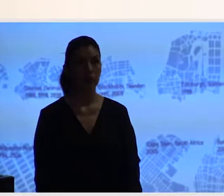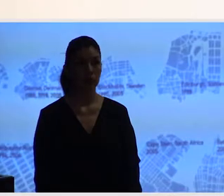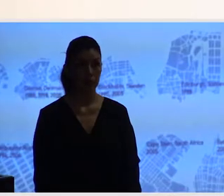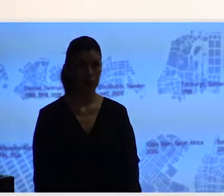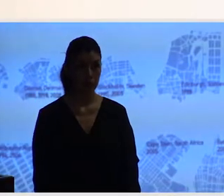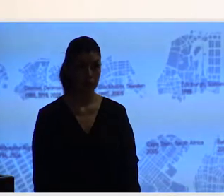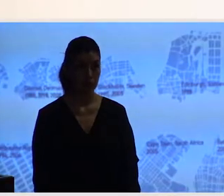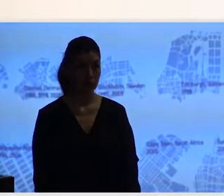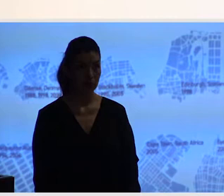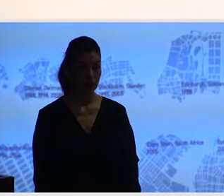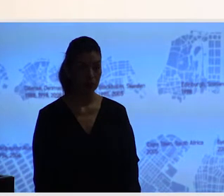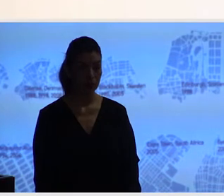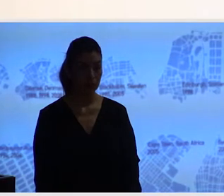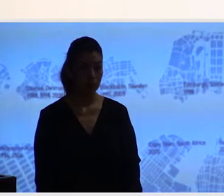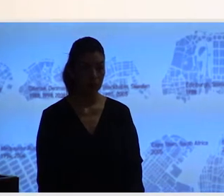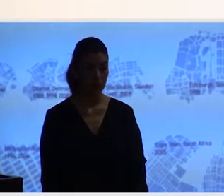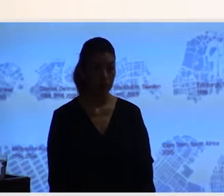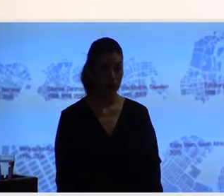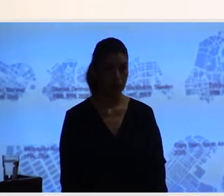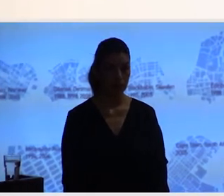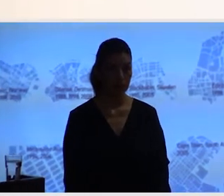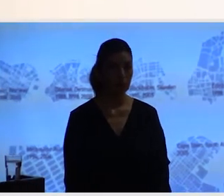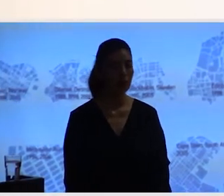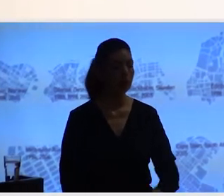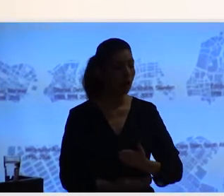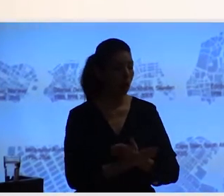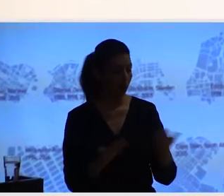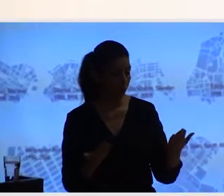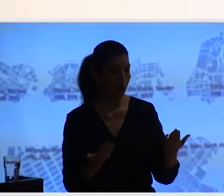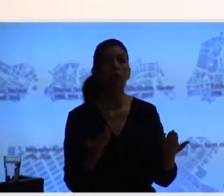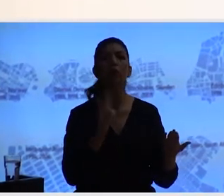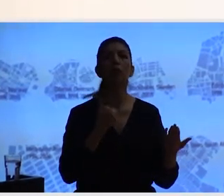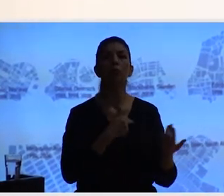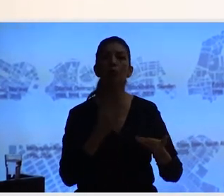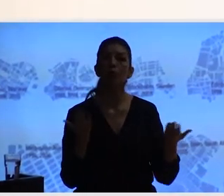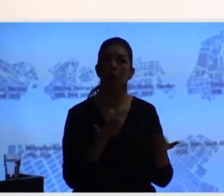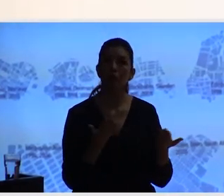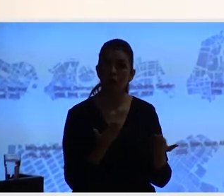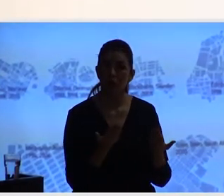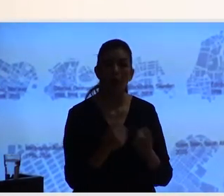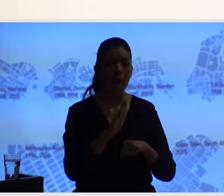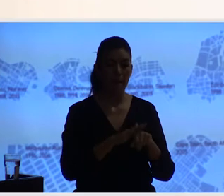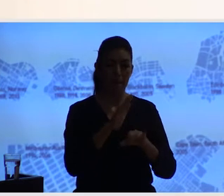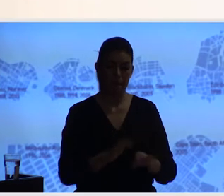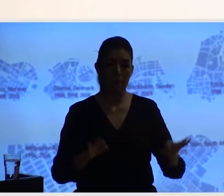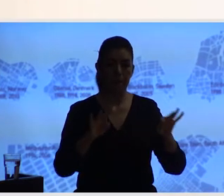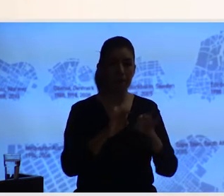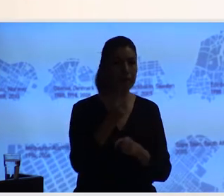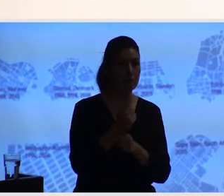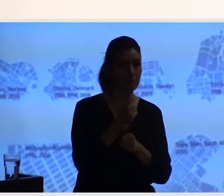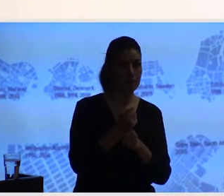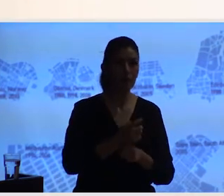Y empezamos a hacer, sobre todo, estudios, a entender la importancia de estudios analíticos. Y